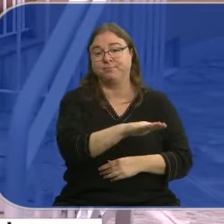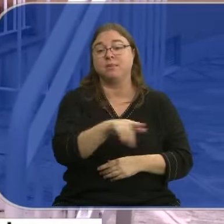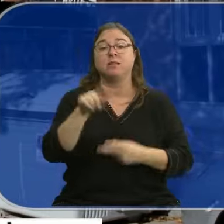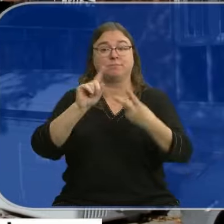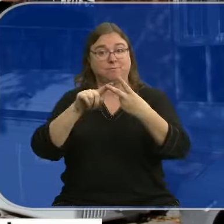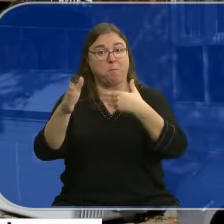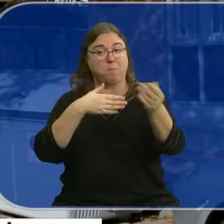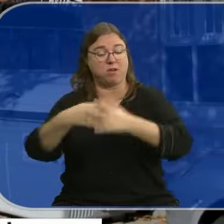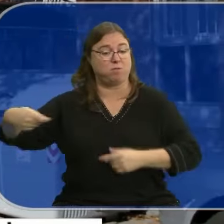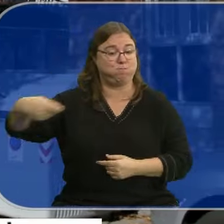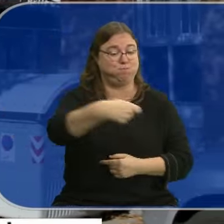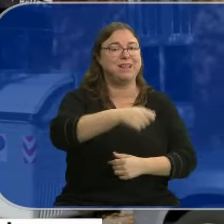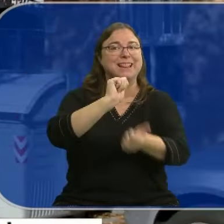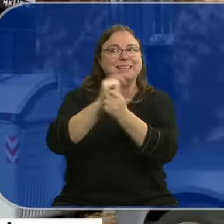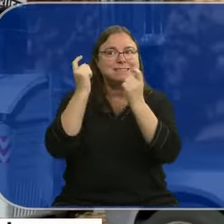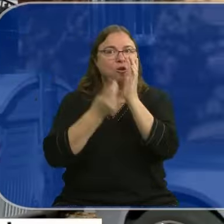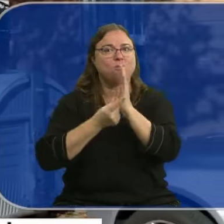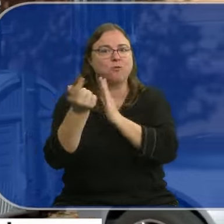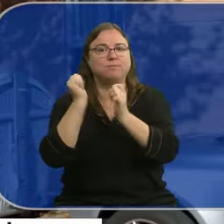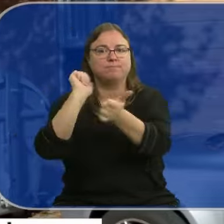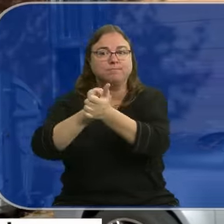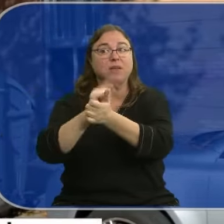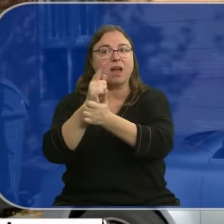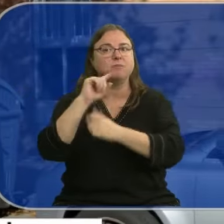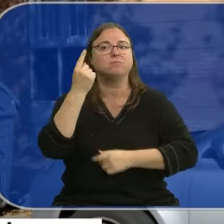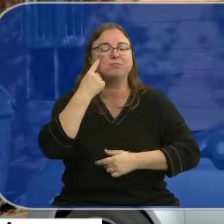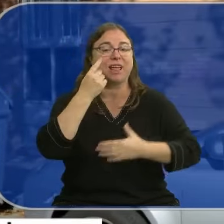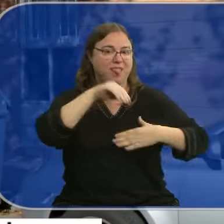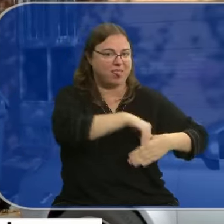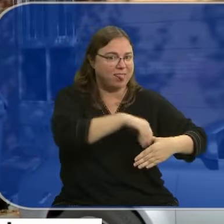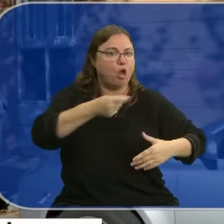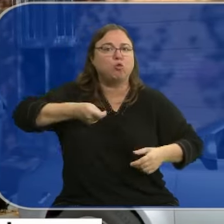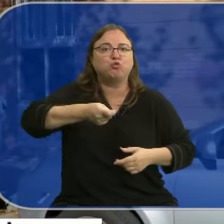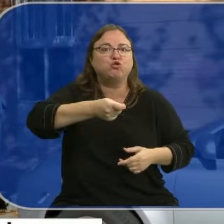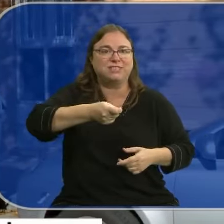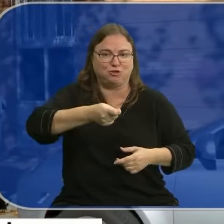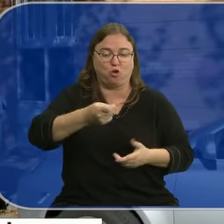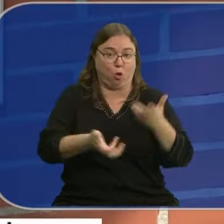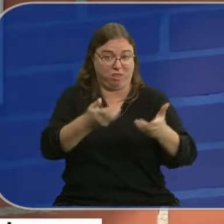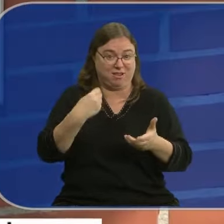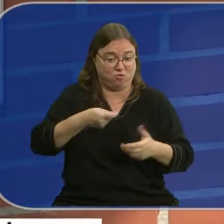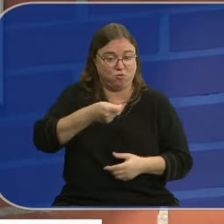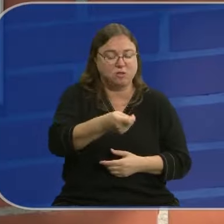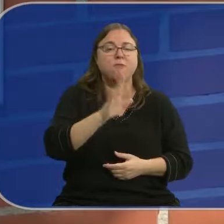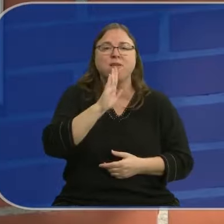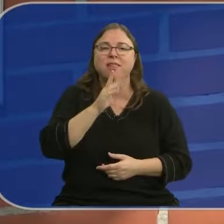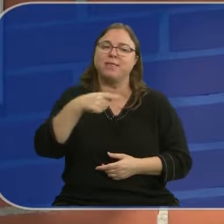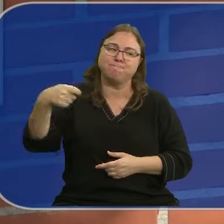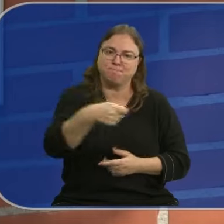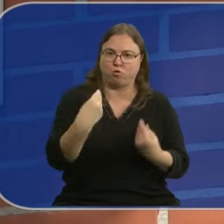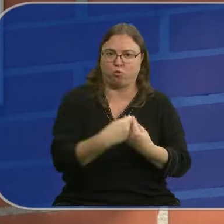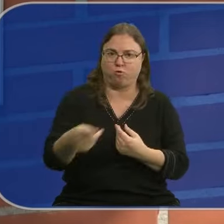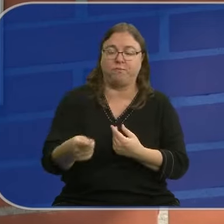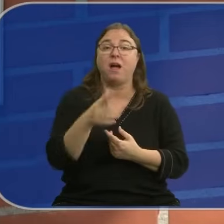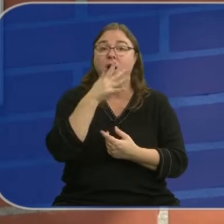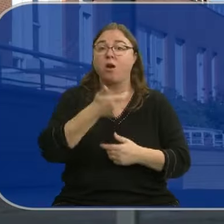el presunto autor ha sido detenido en su huida, momento en el que han encontrado que llevaba encima un cuchillo de cocina, que podría ser el arma homicida. Ahora mismo la